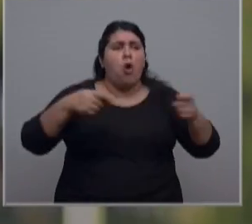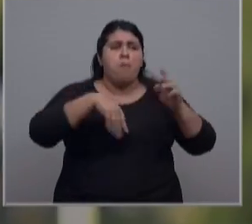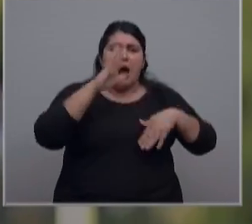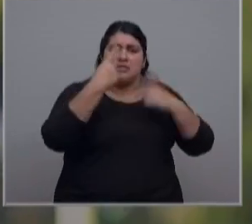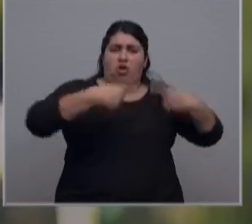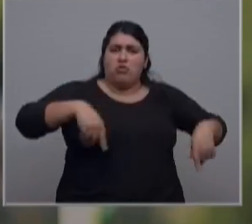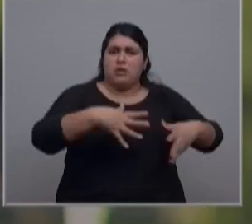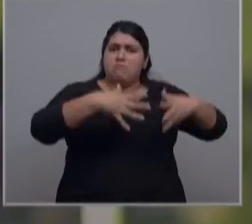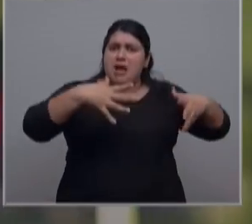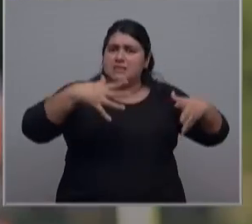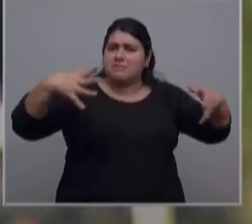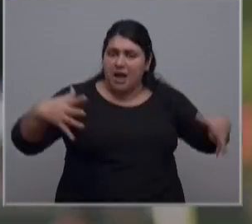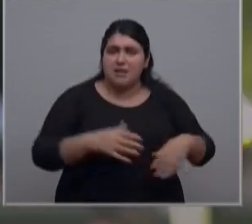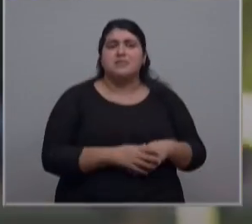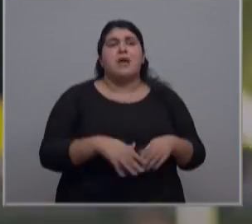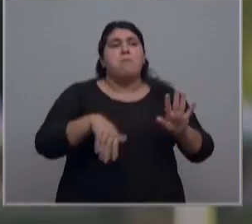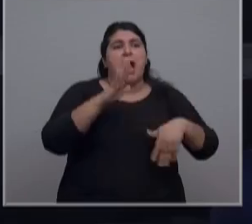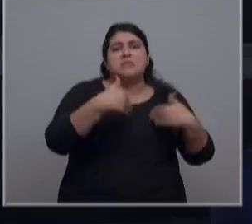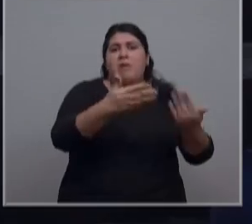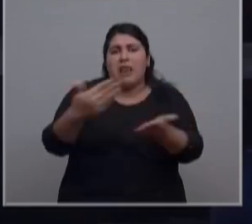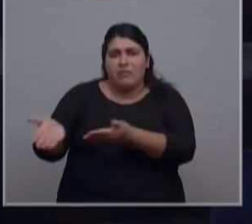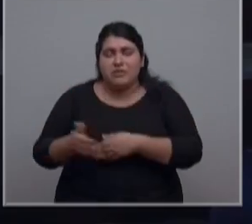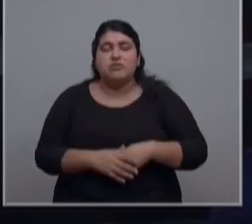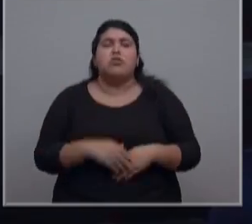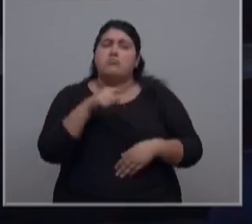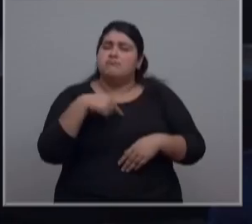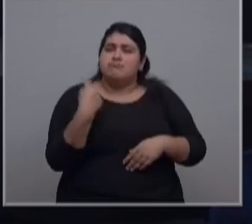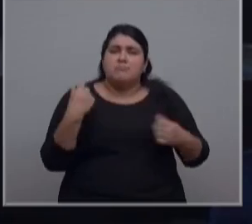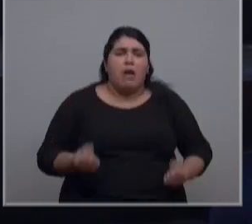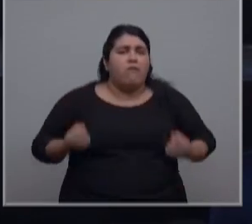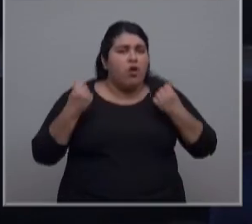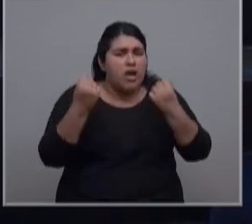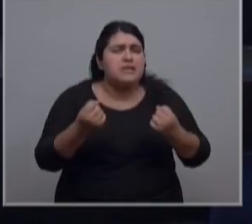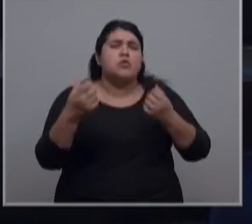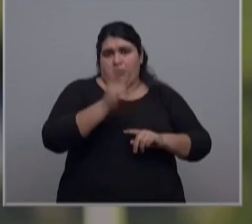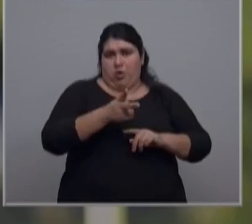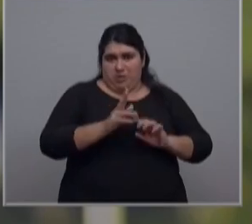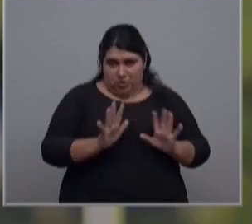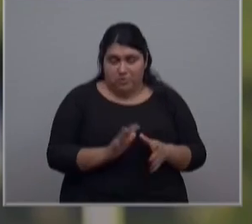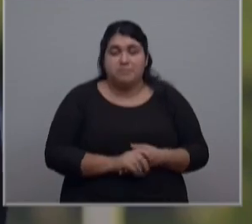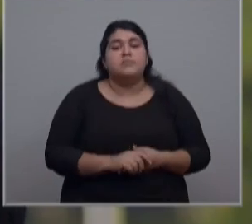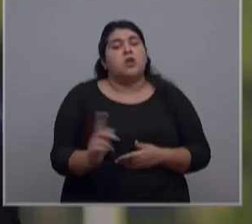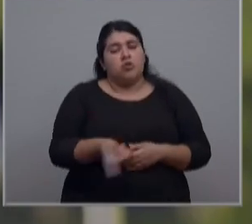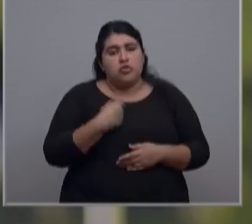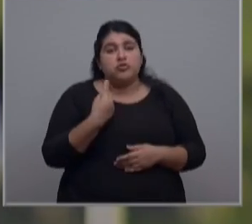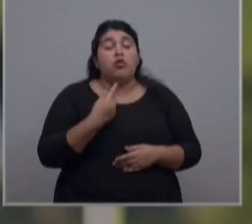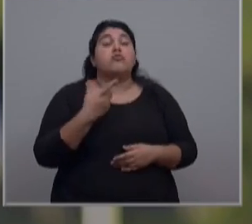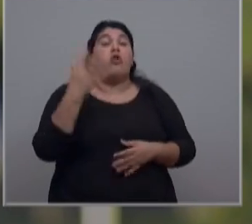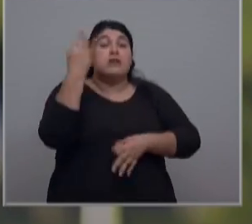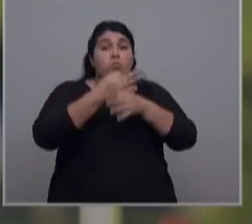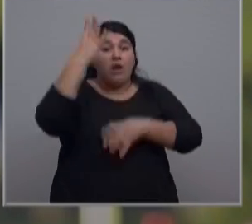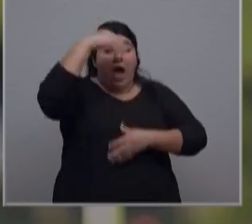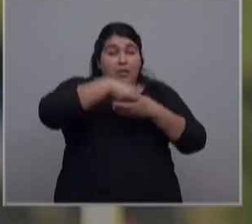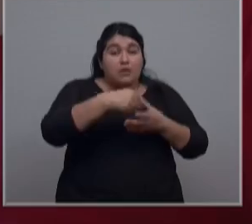de beneficiarios. Ha sido un esfuerzo de inversión enorme. Abrimos los comedores